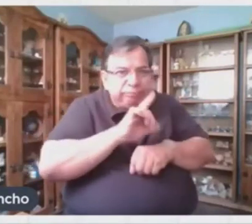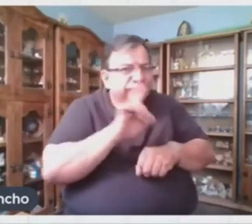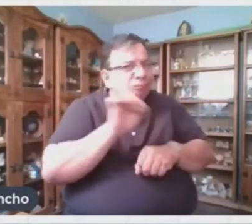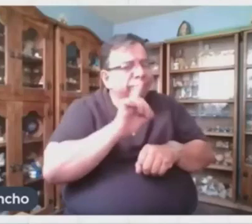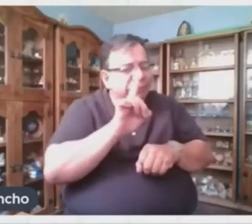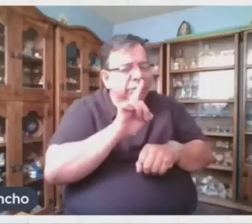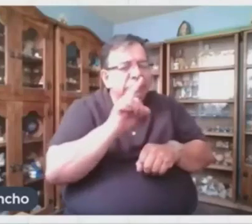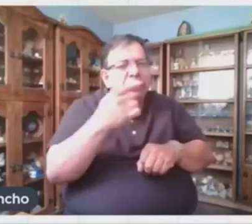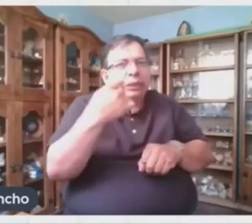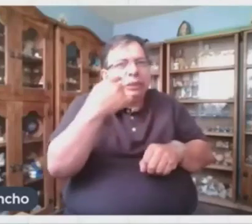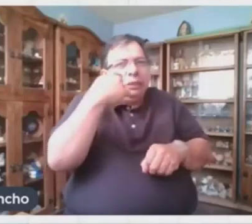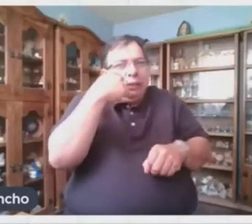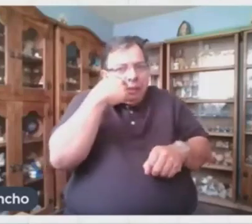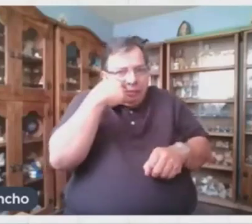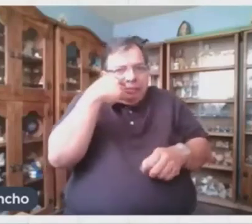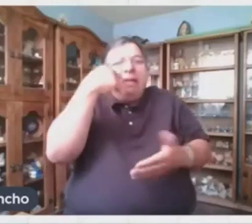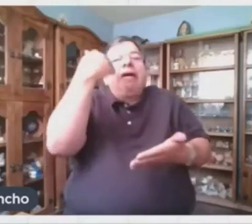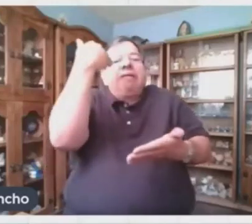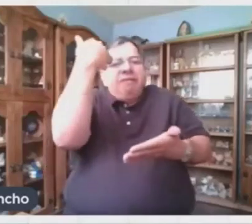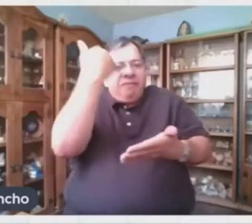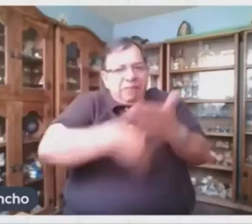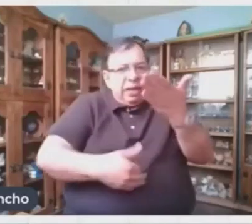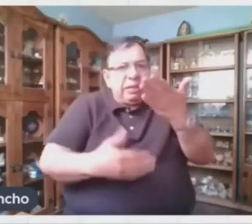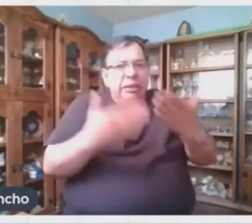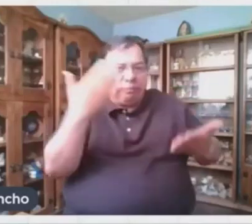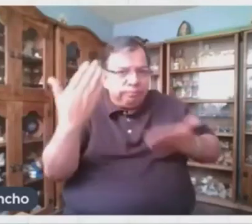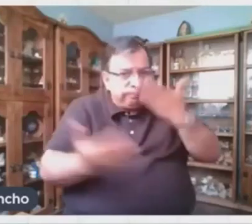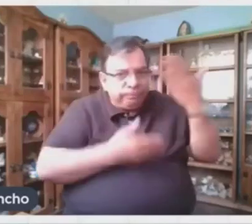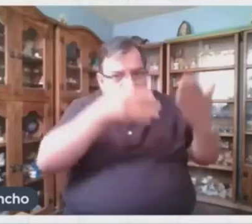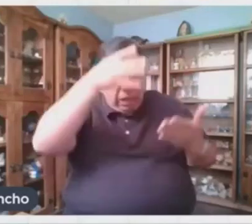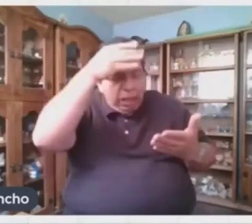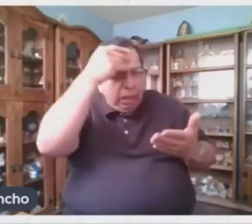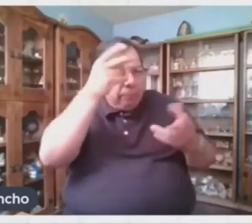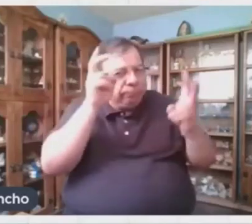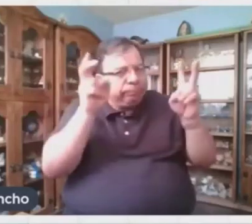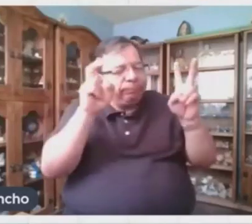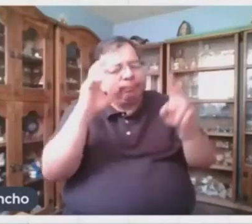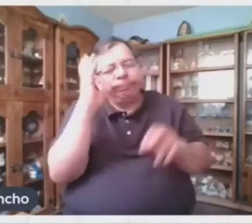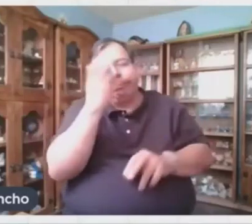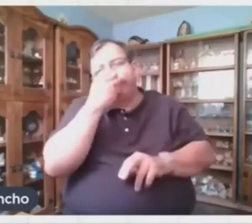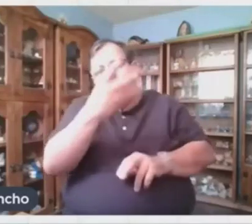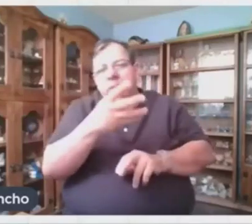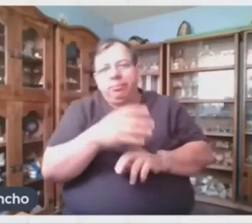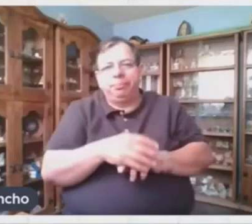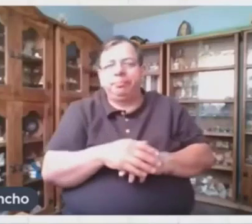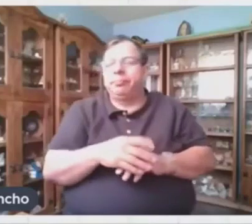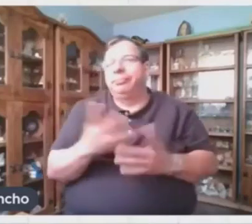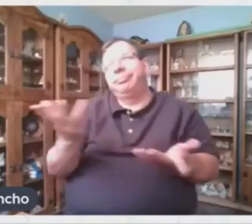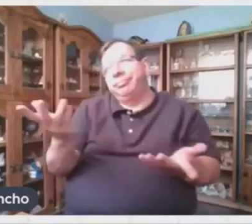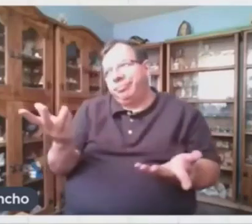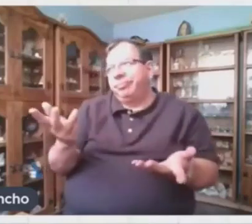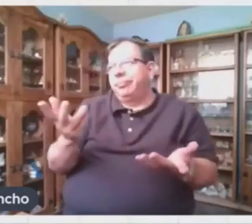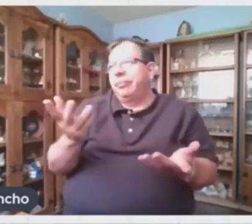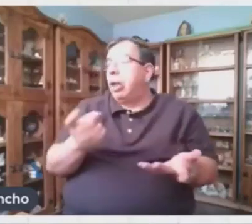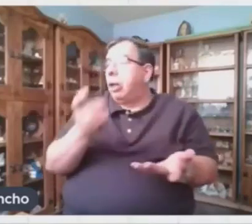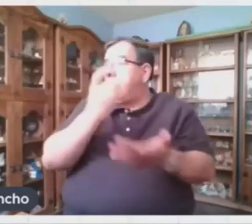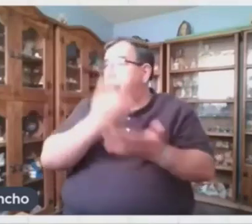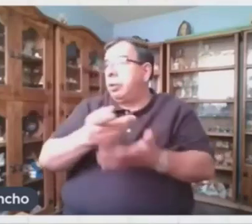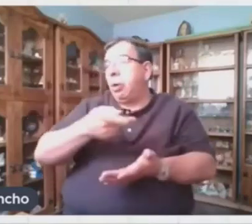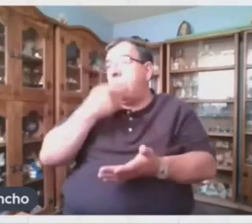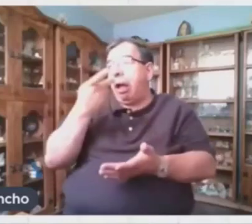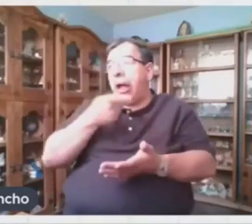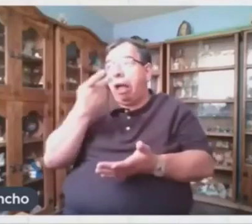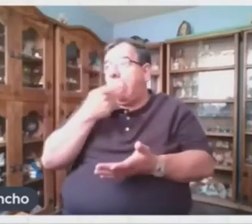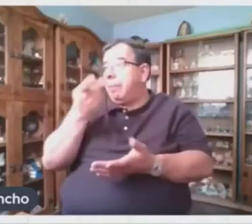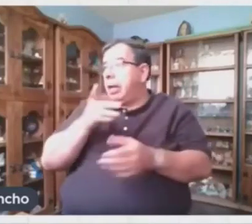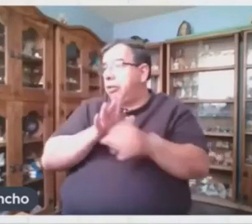que me falta por aprender esta fantástica materia. Así es. No basta solo hablar español. No podemos aprender